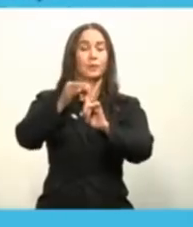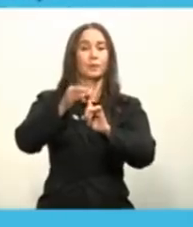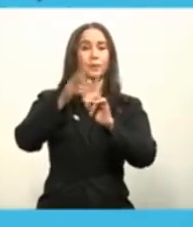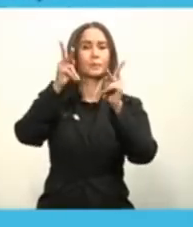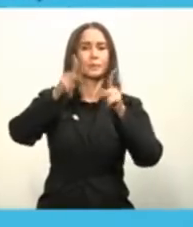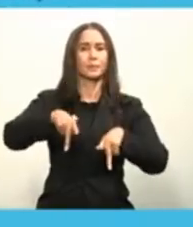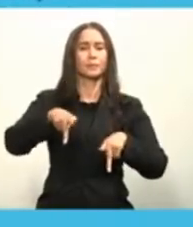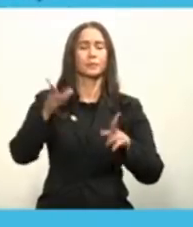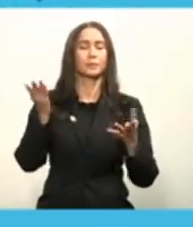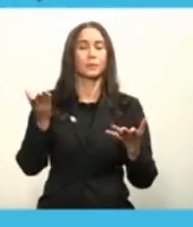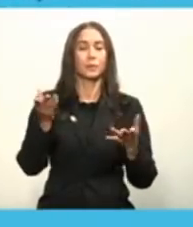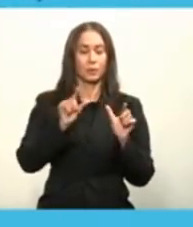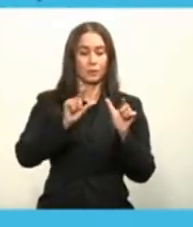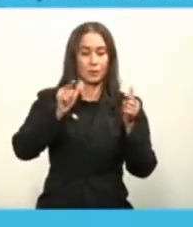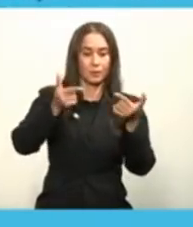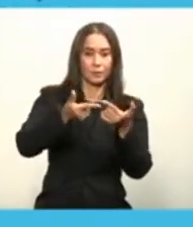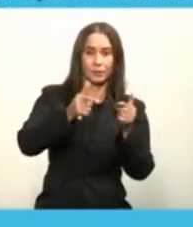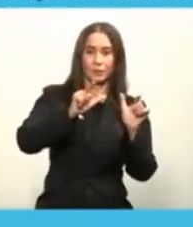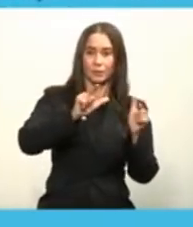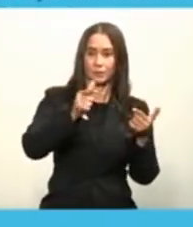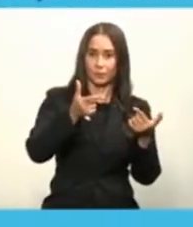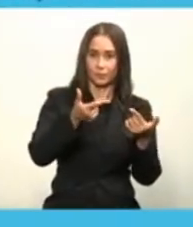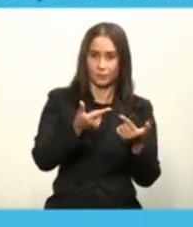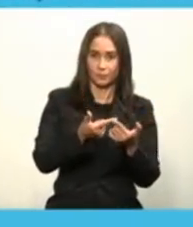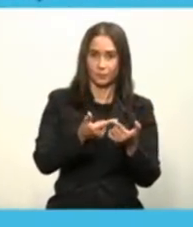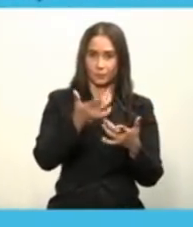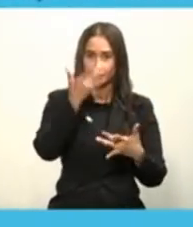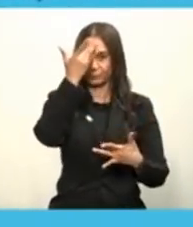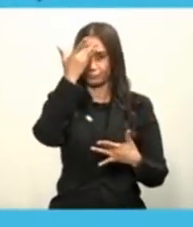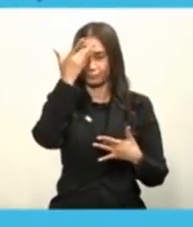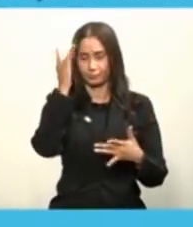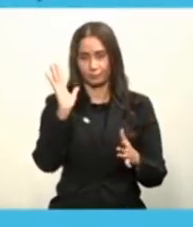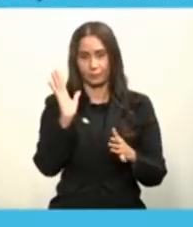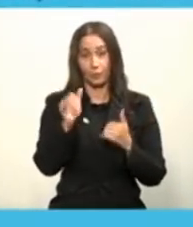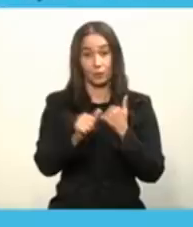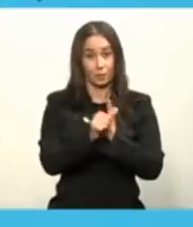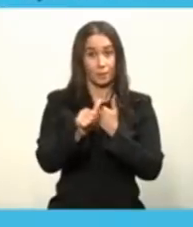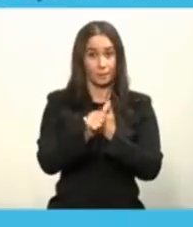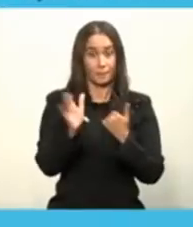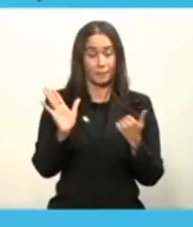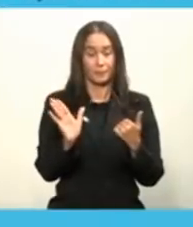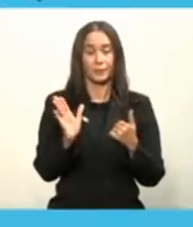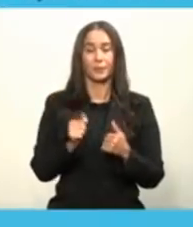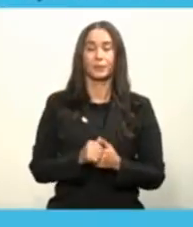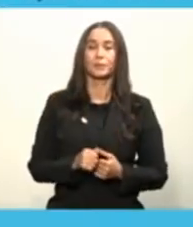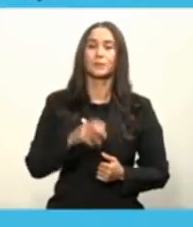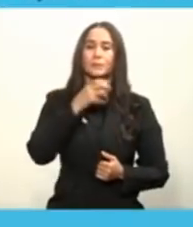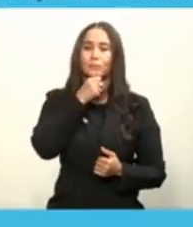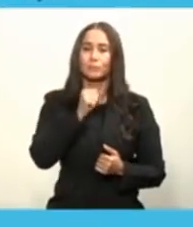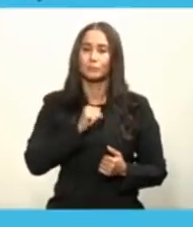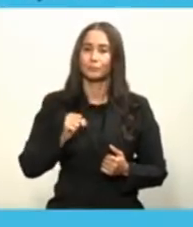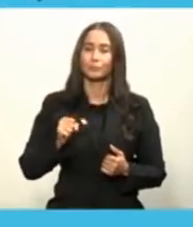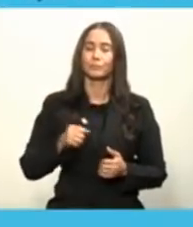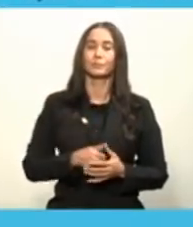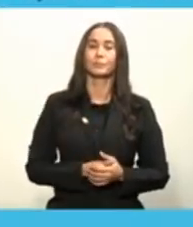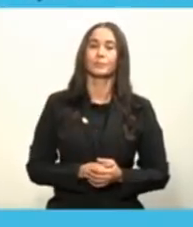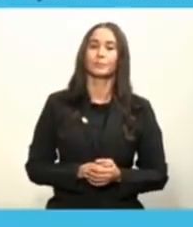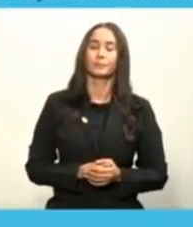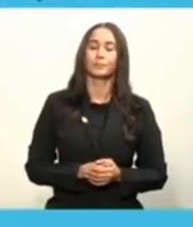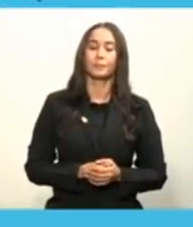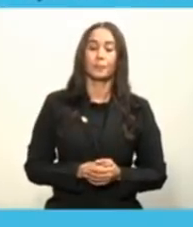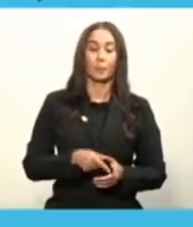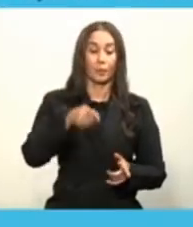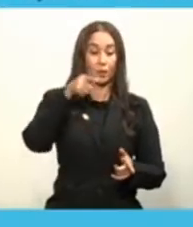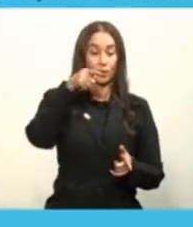pacientes en grupos de riesgo y en estancias de envejecientes. Lo que